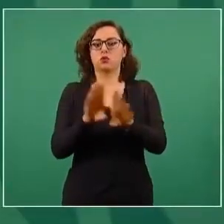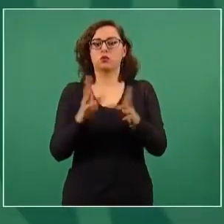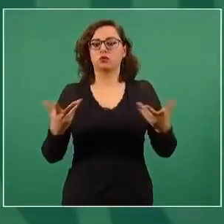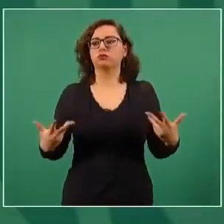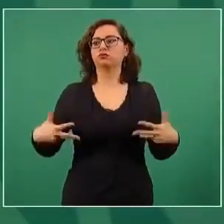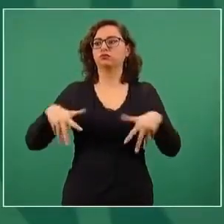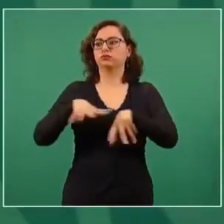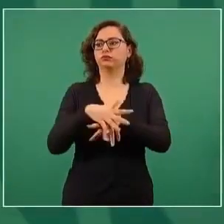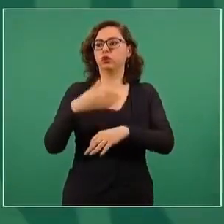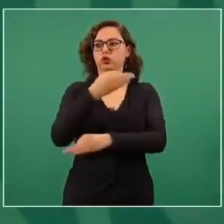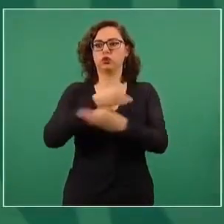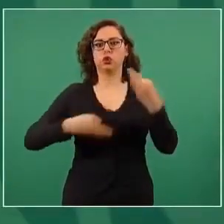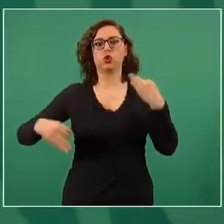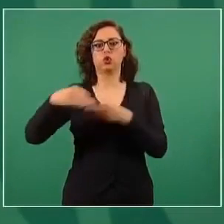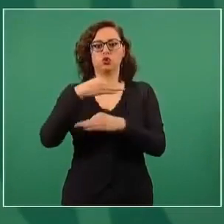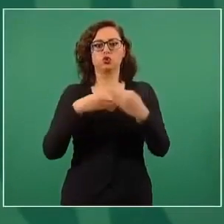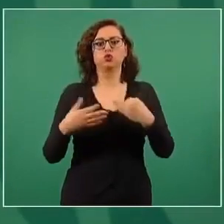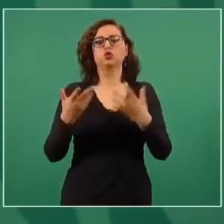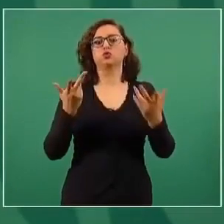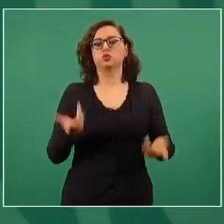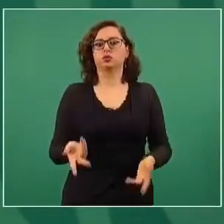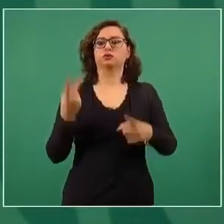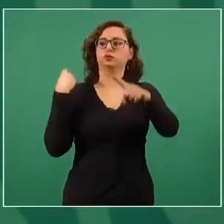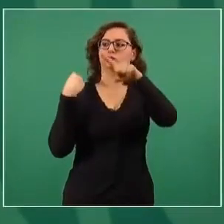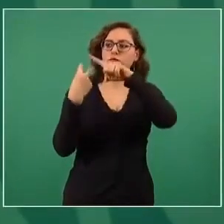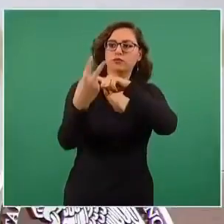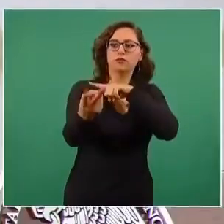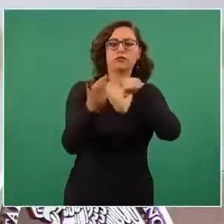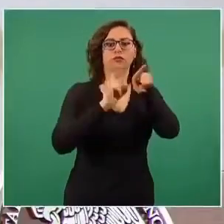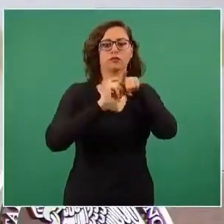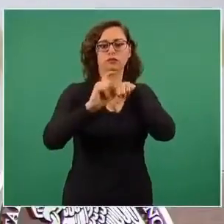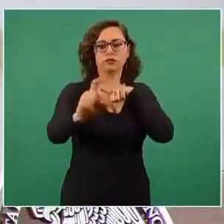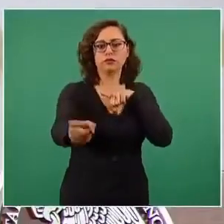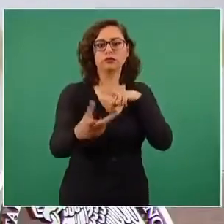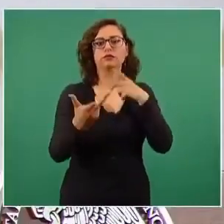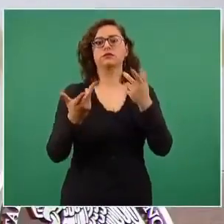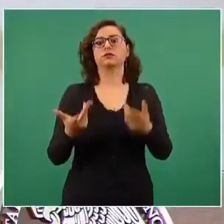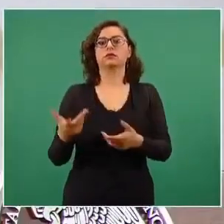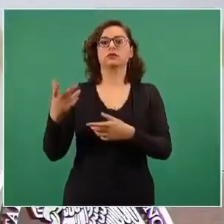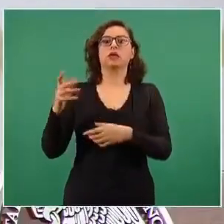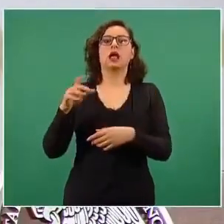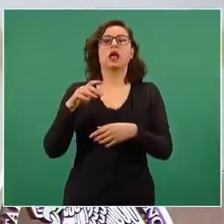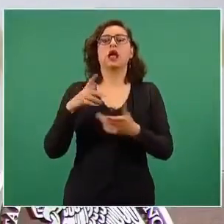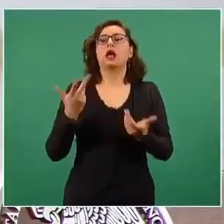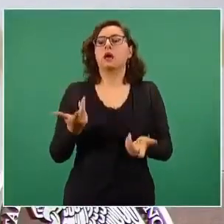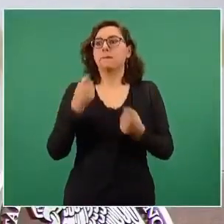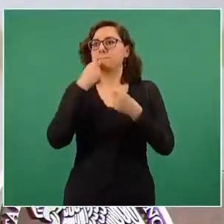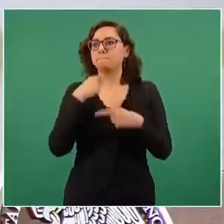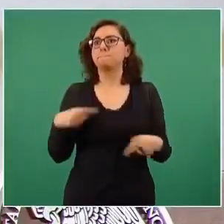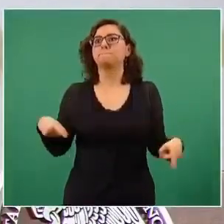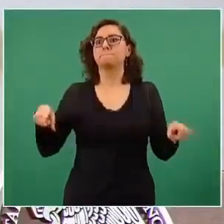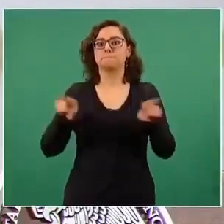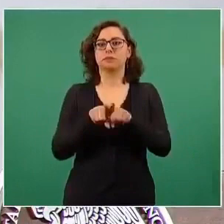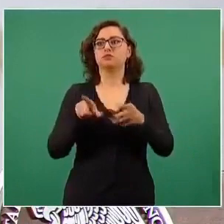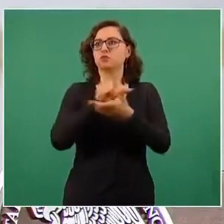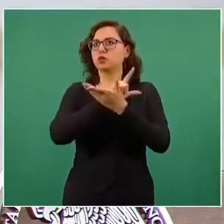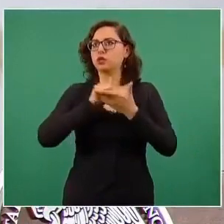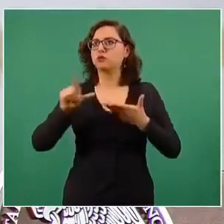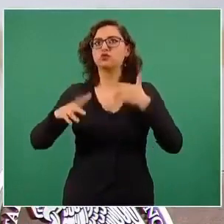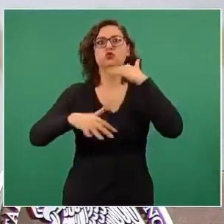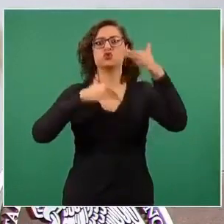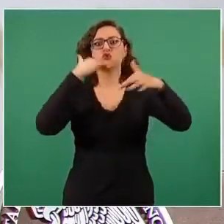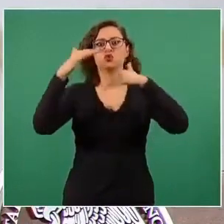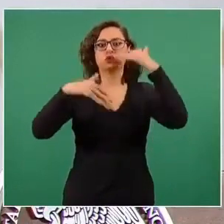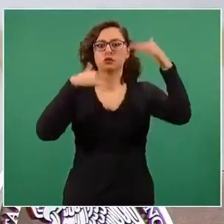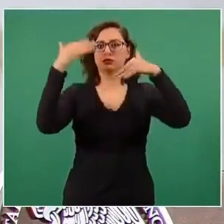inversión también muy importante en cablebuses, trolebuses, transporte limpio para la ciudad, en transporte público. Estamos trabajando